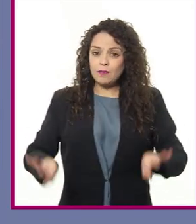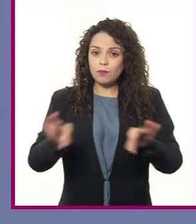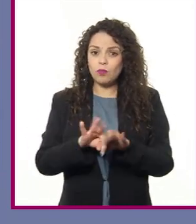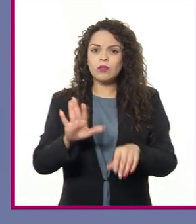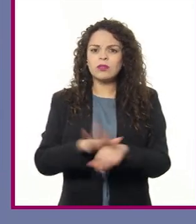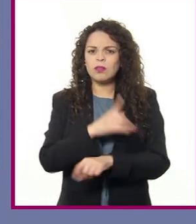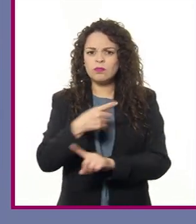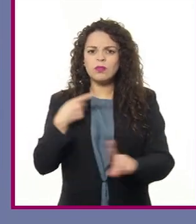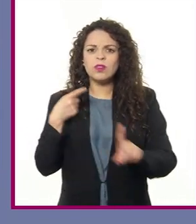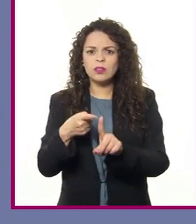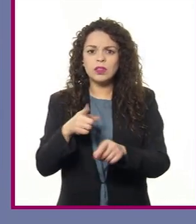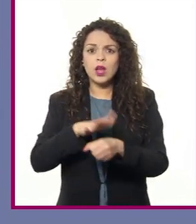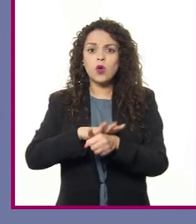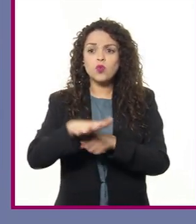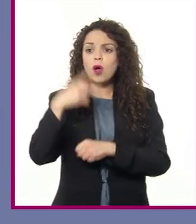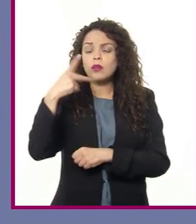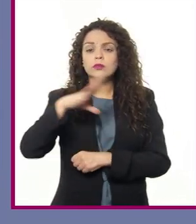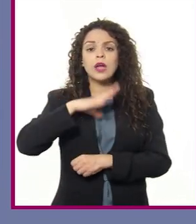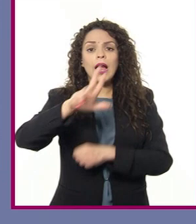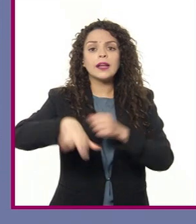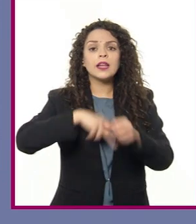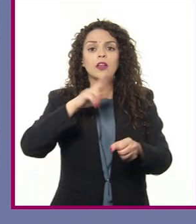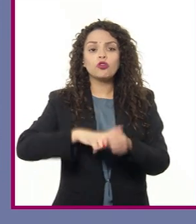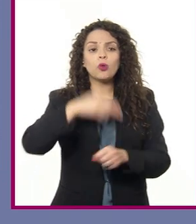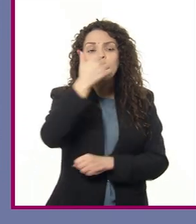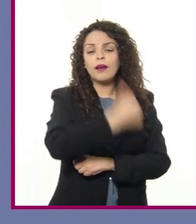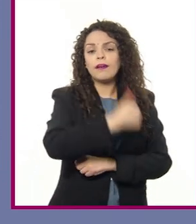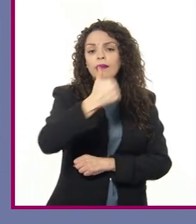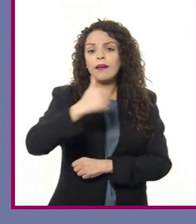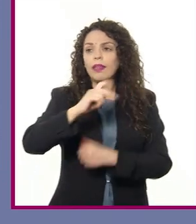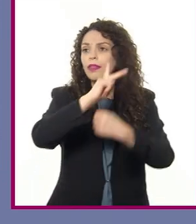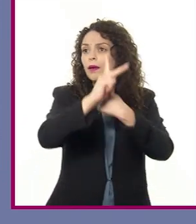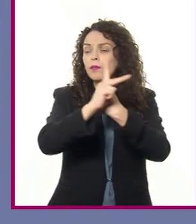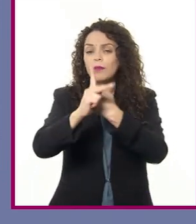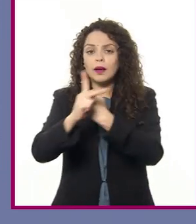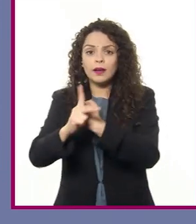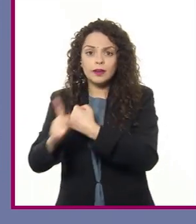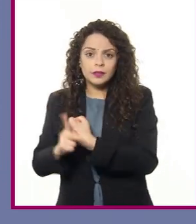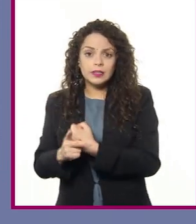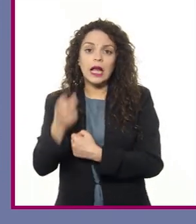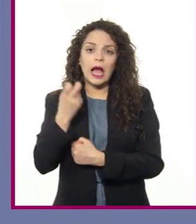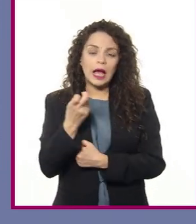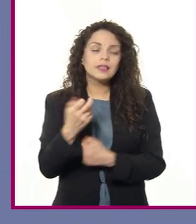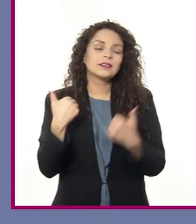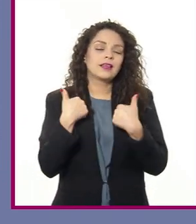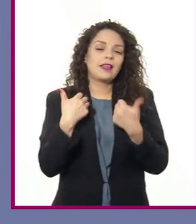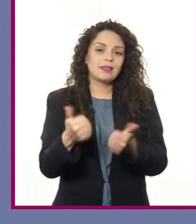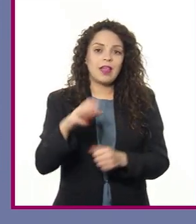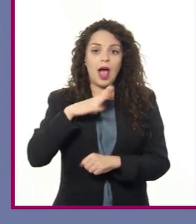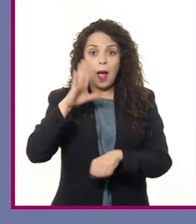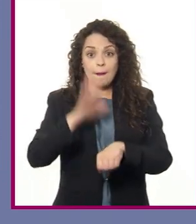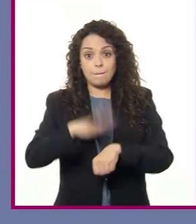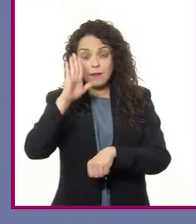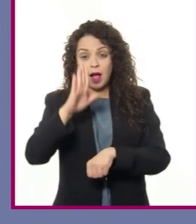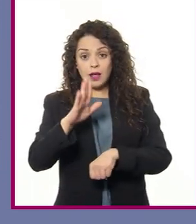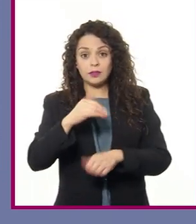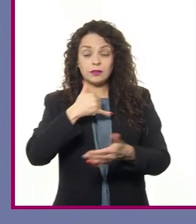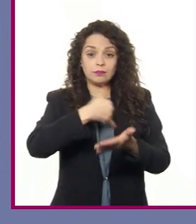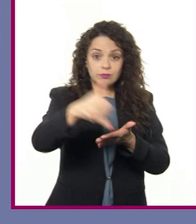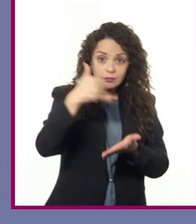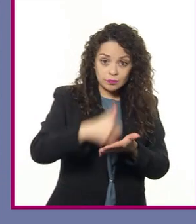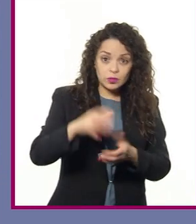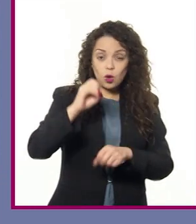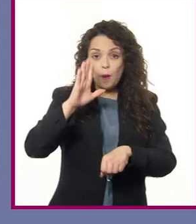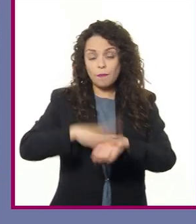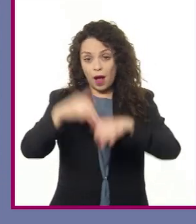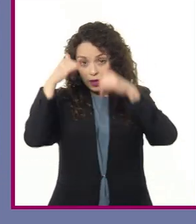qué recursos naturales hay en cada región del mundo que explica que haya o más agricultura o más ganadería